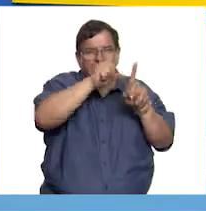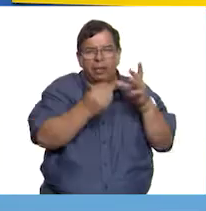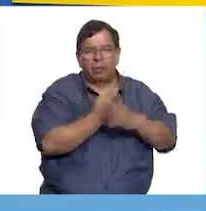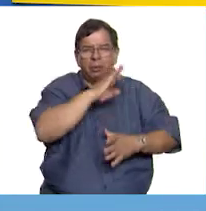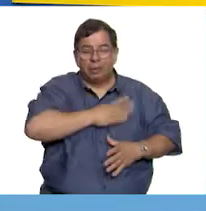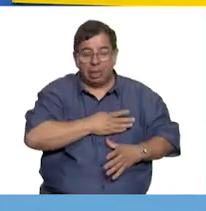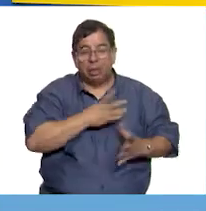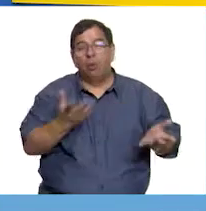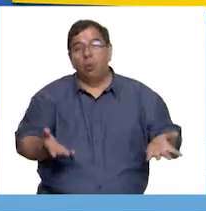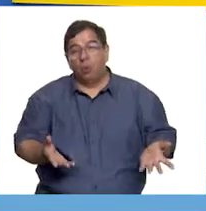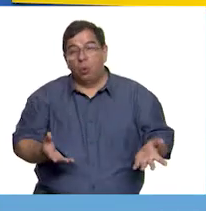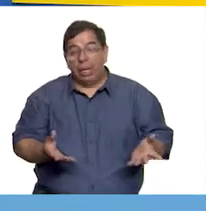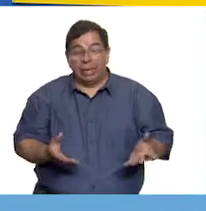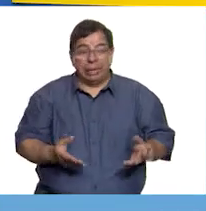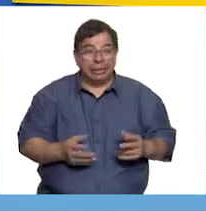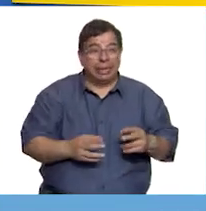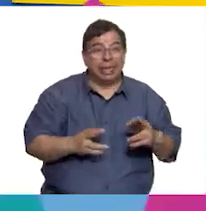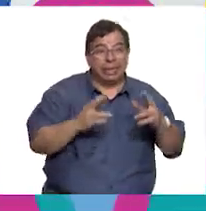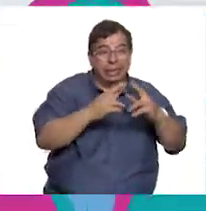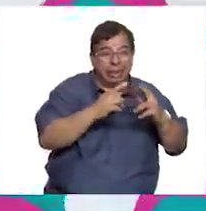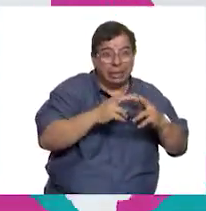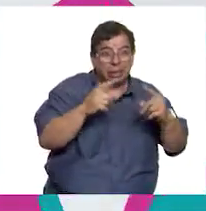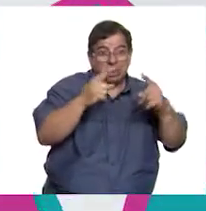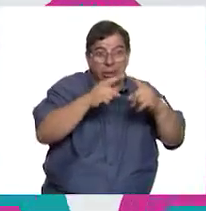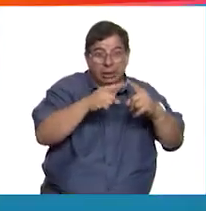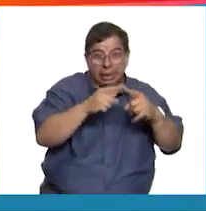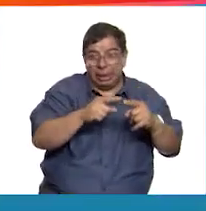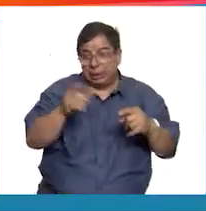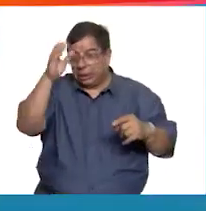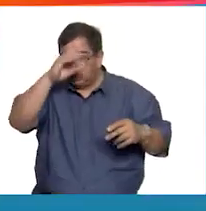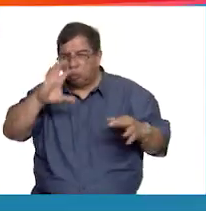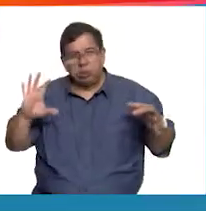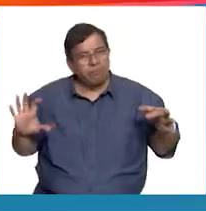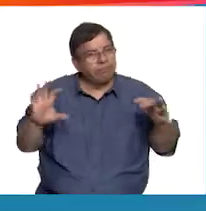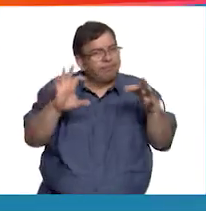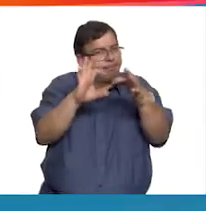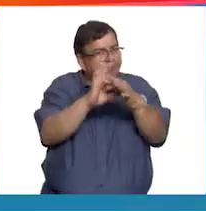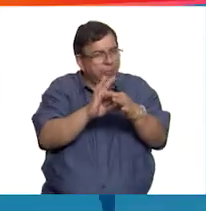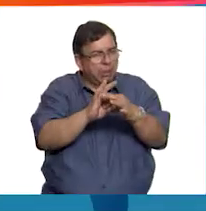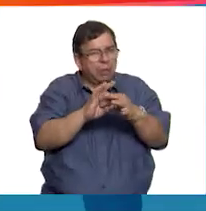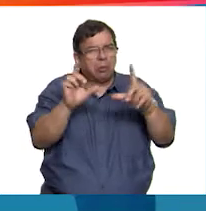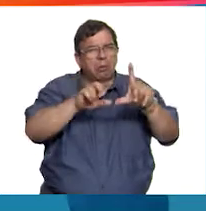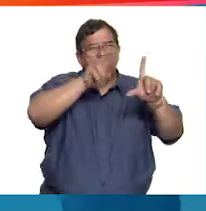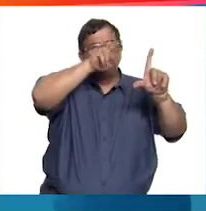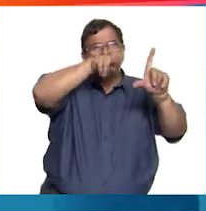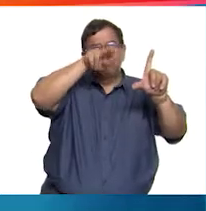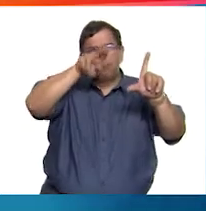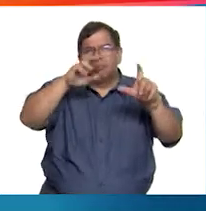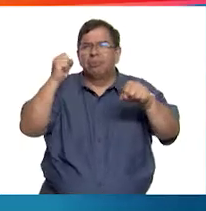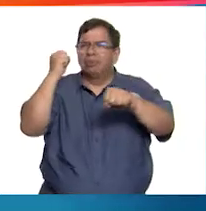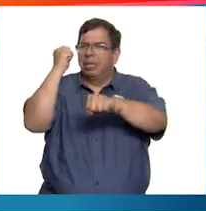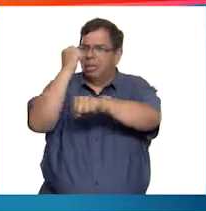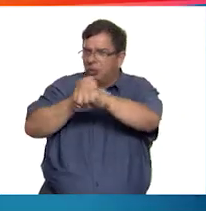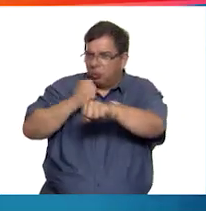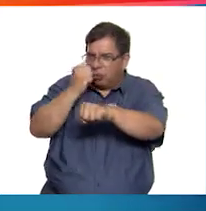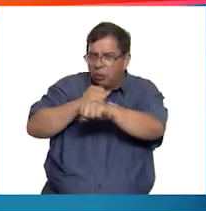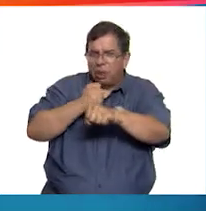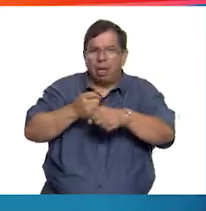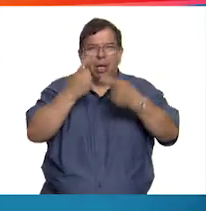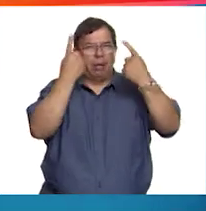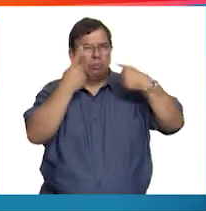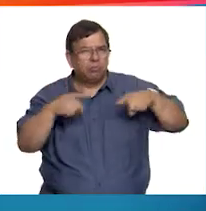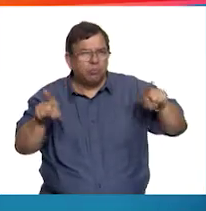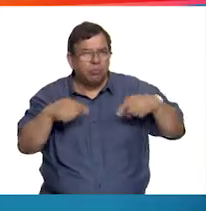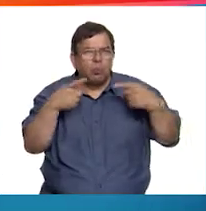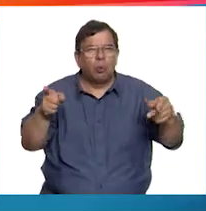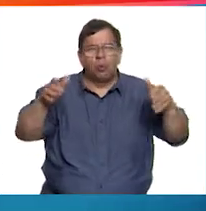iglesia en la cultura novohispana fue muchísima. Si revisáramos las pinturas, las esculturas, la música,